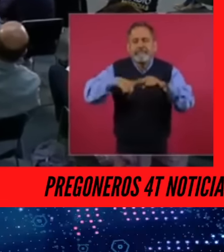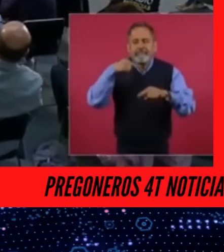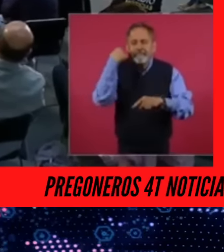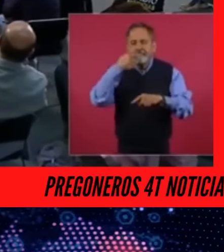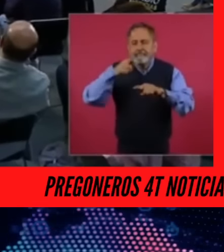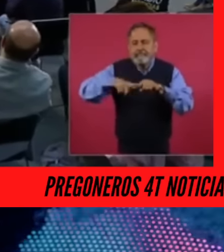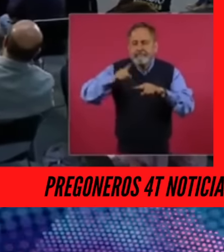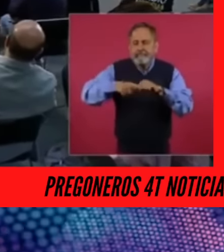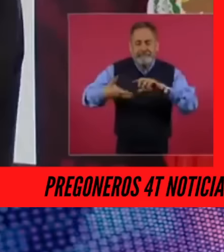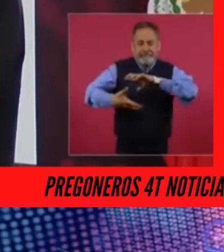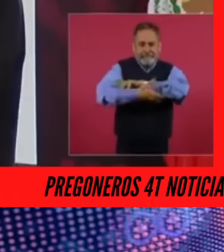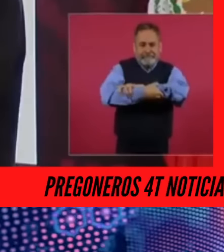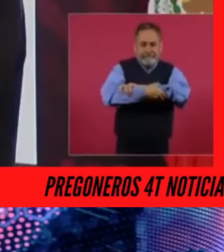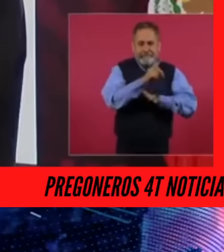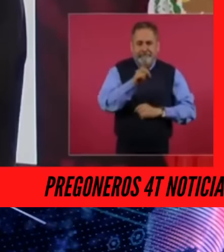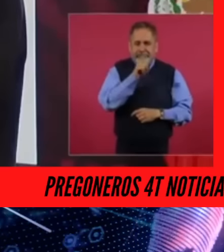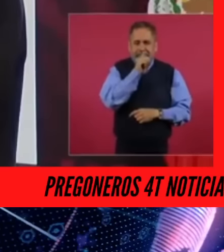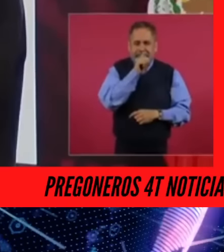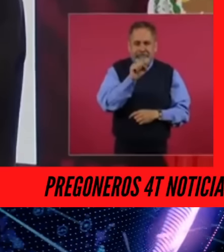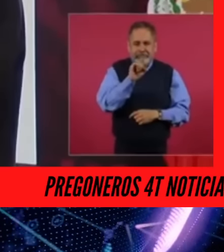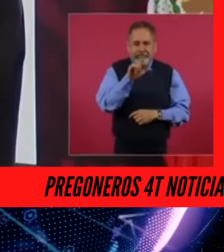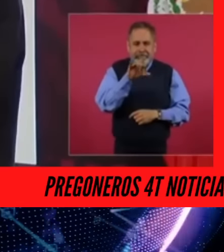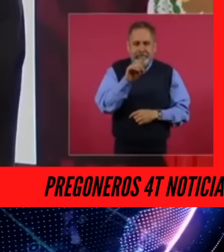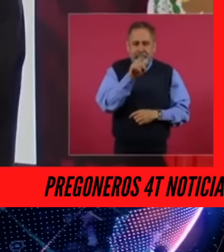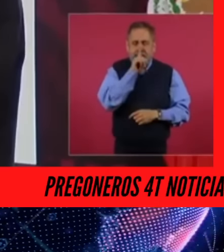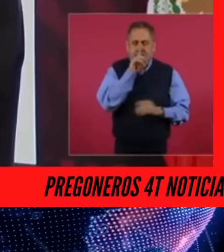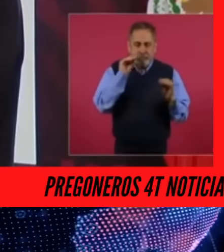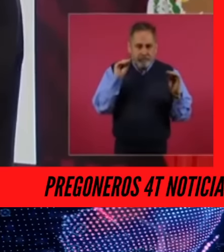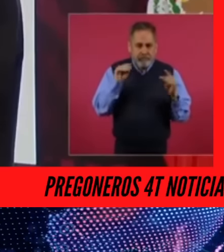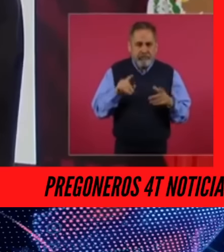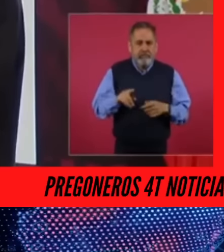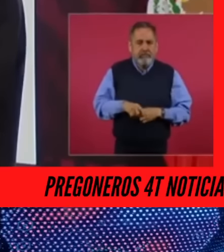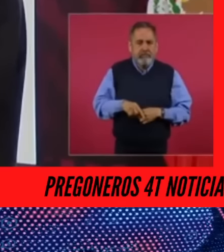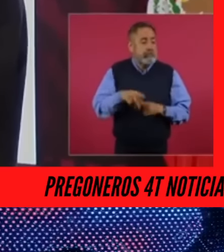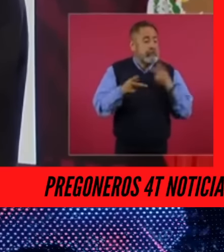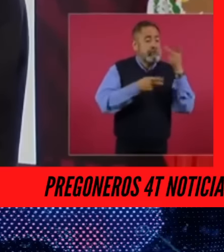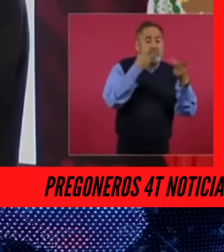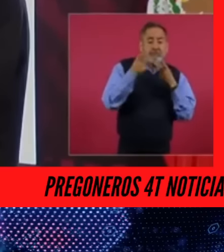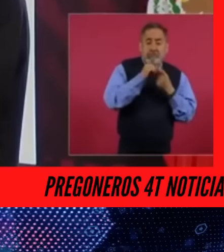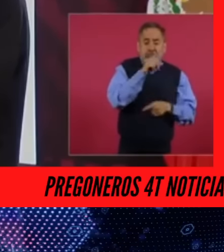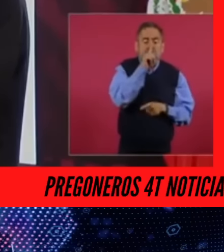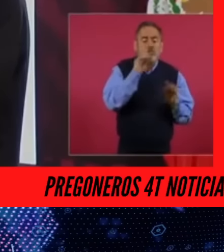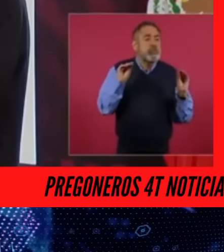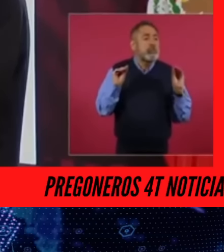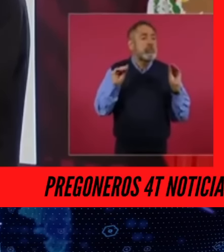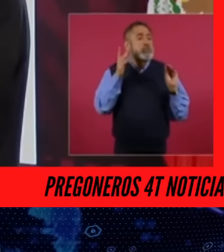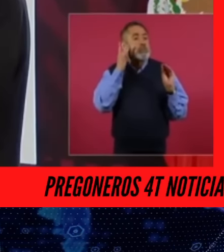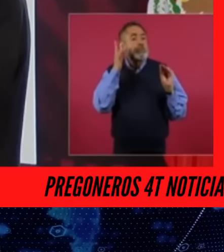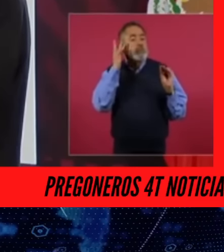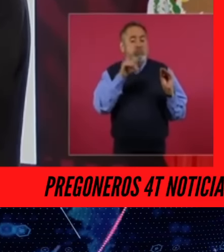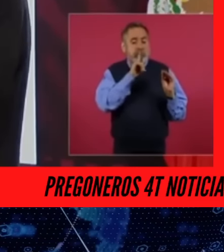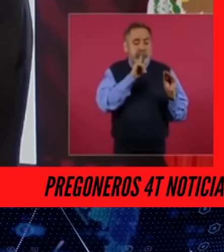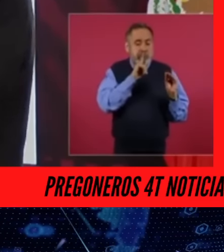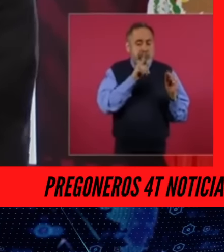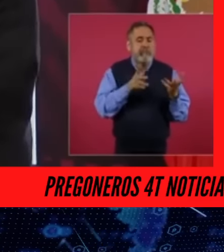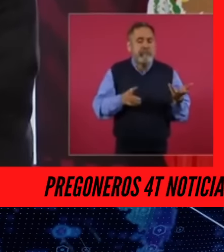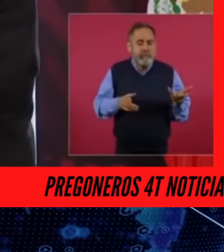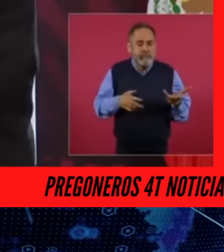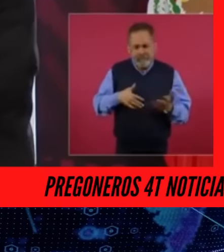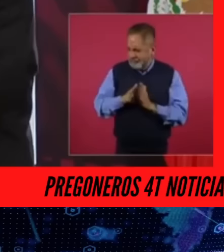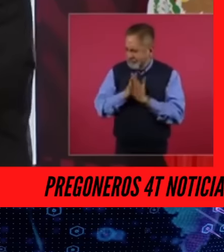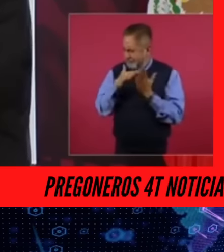presidente entregue la banda presidencial. Que es importantísimo que no se olvide cómo en el sexenio de Calderón